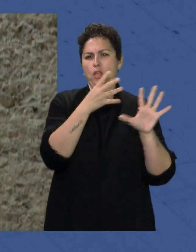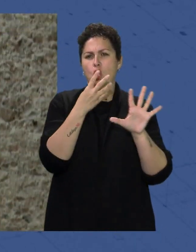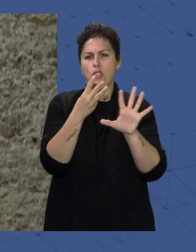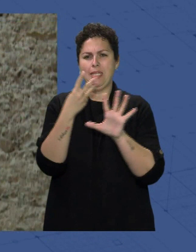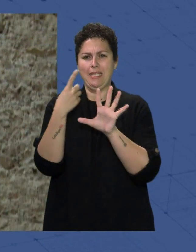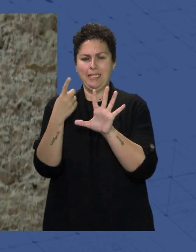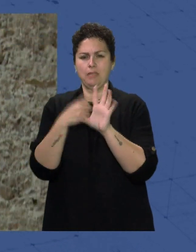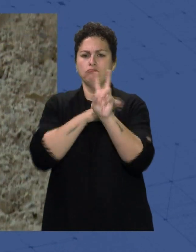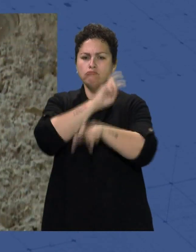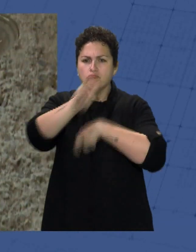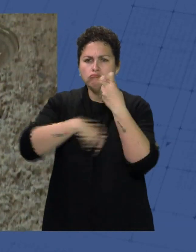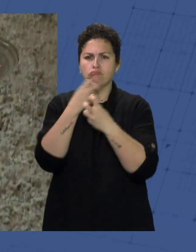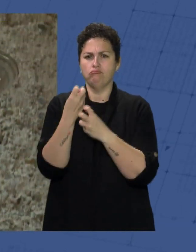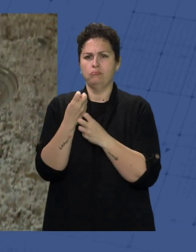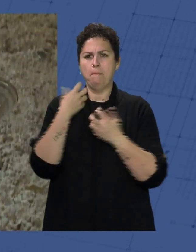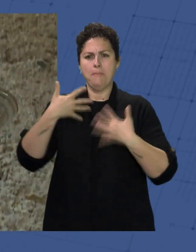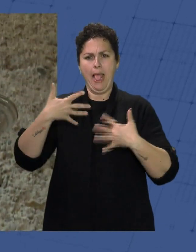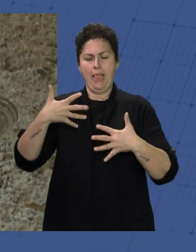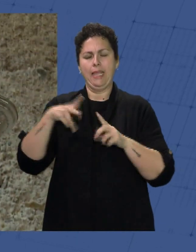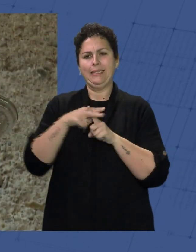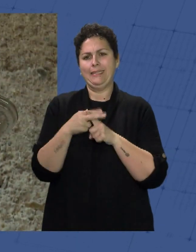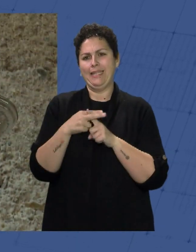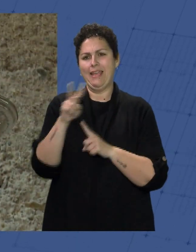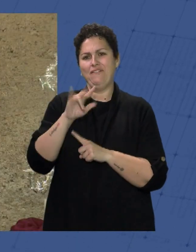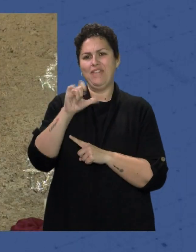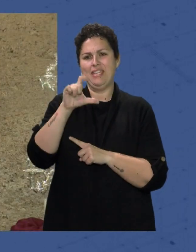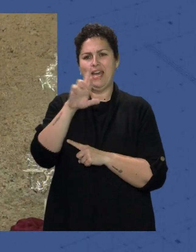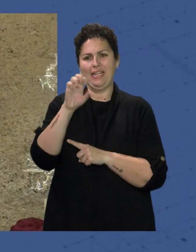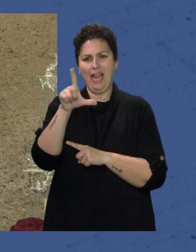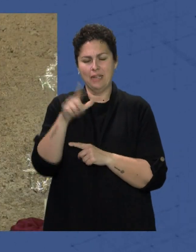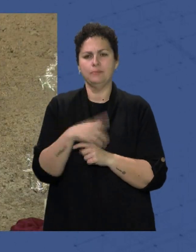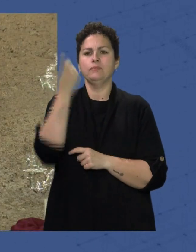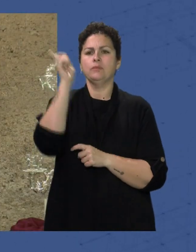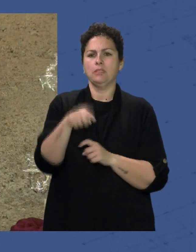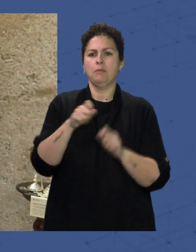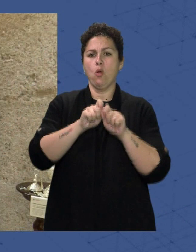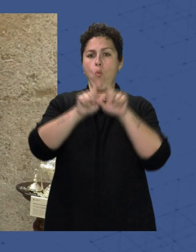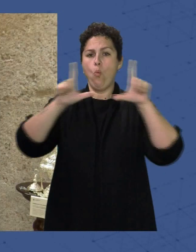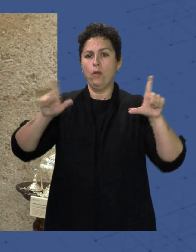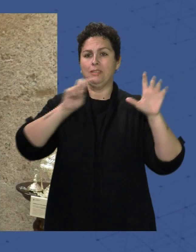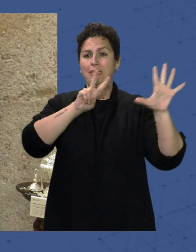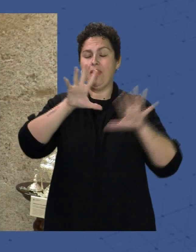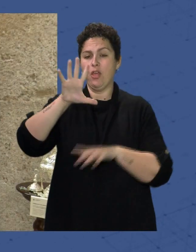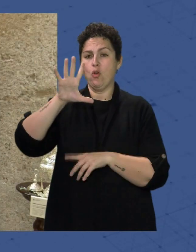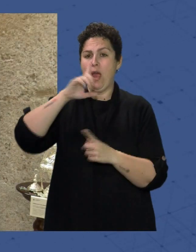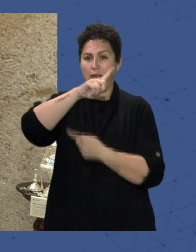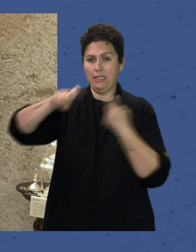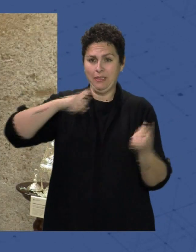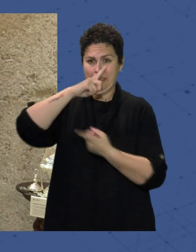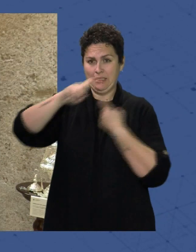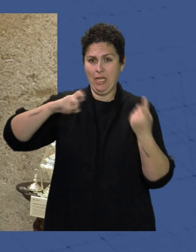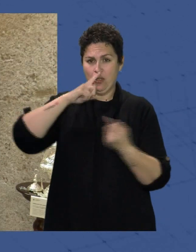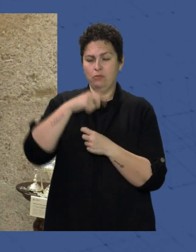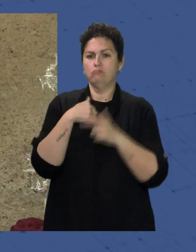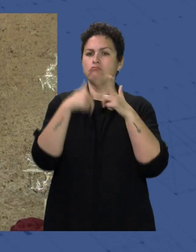restaurada y plateada por los talleres Villarreal Además, el cuadro del 75 aniversario de prendimiento Obra de Juan Manuel Martín